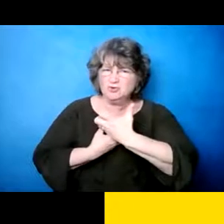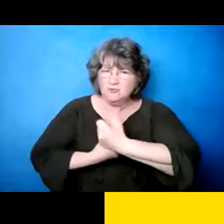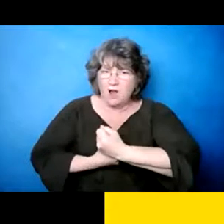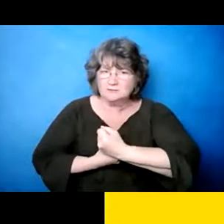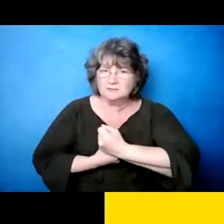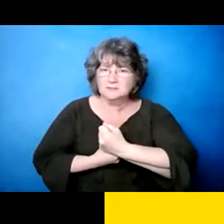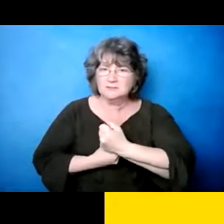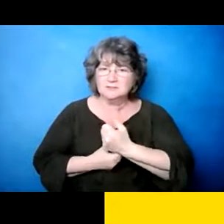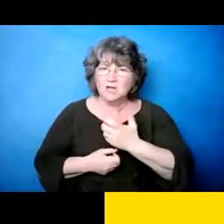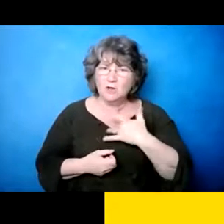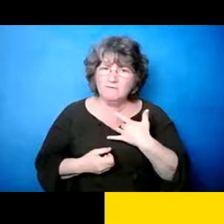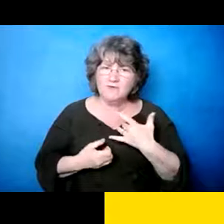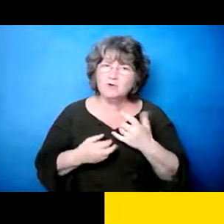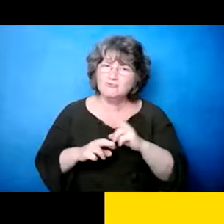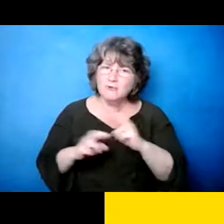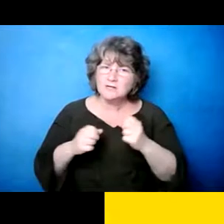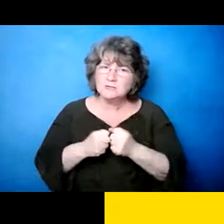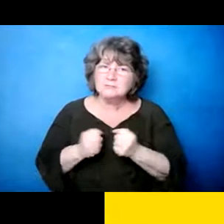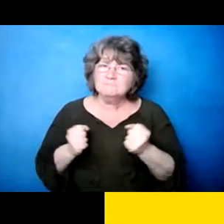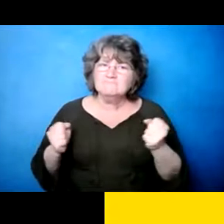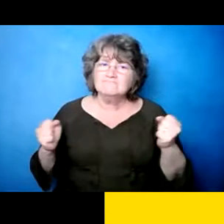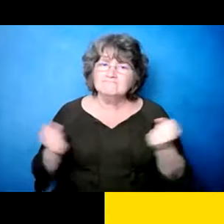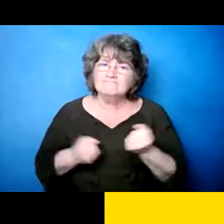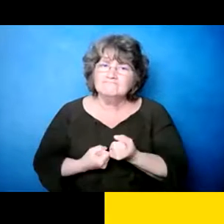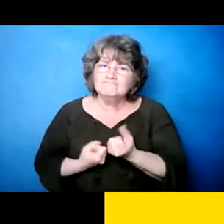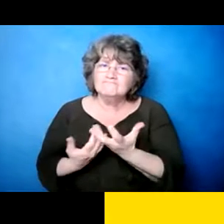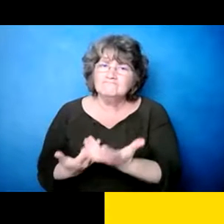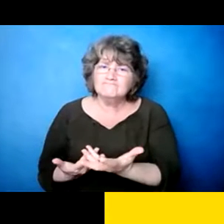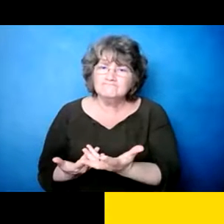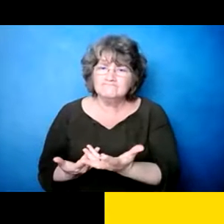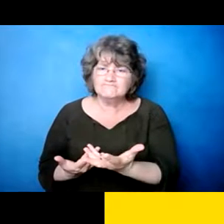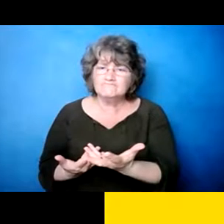usted que usted se siente que final que últimamente